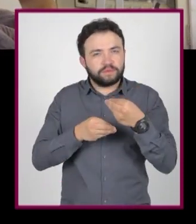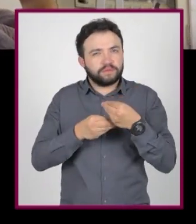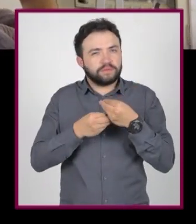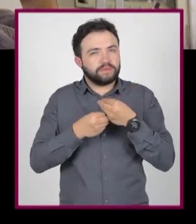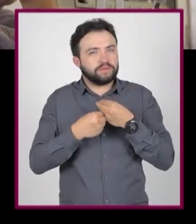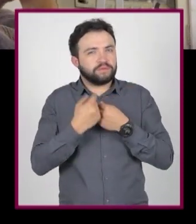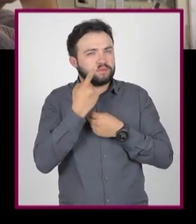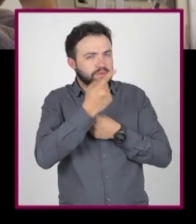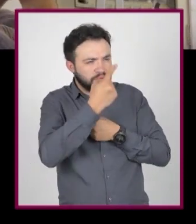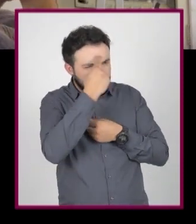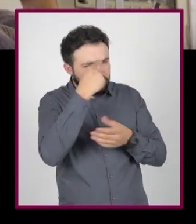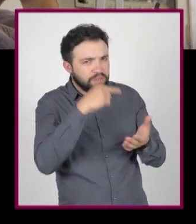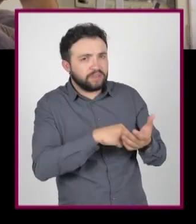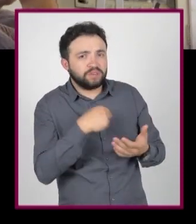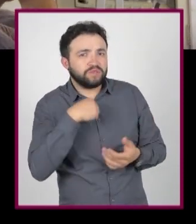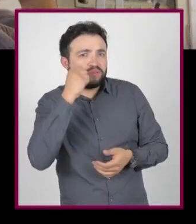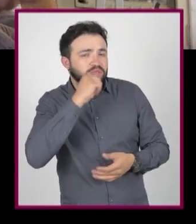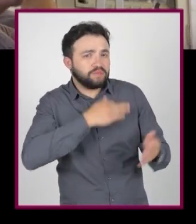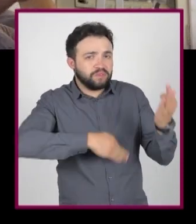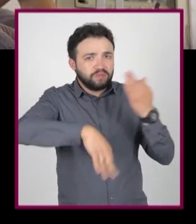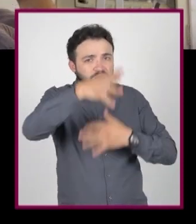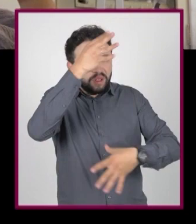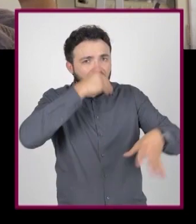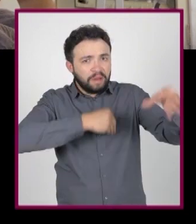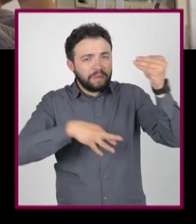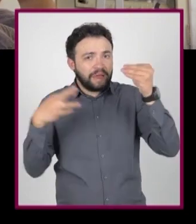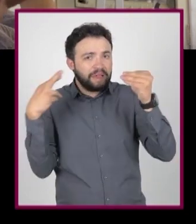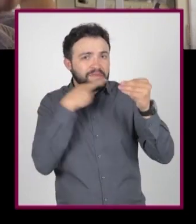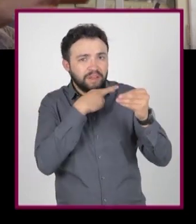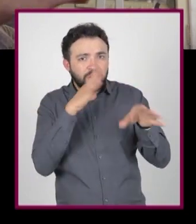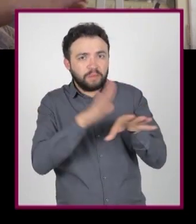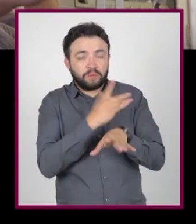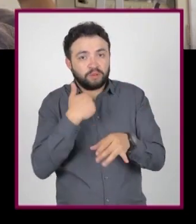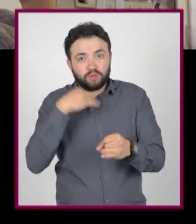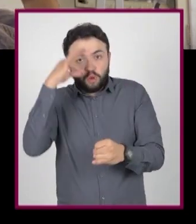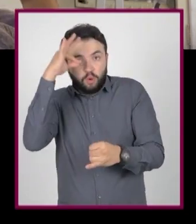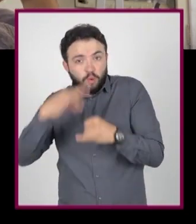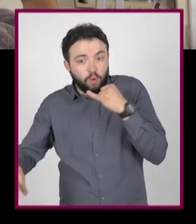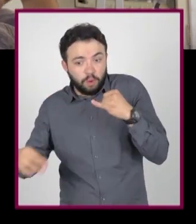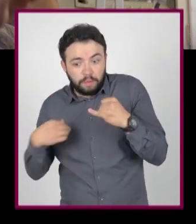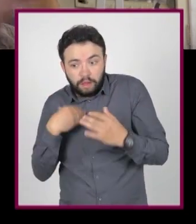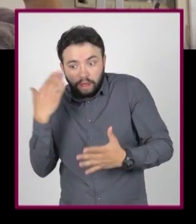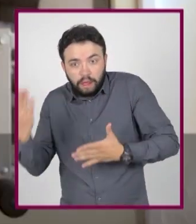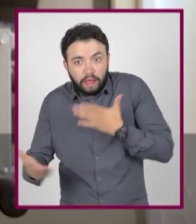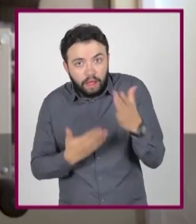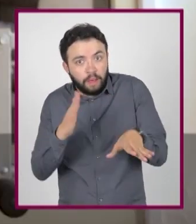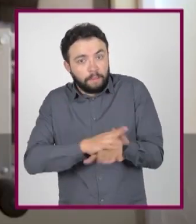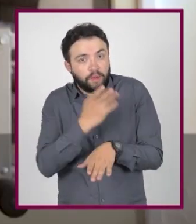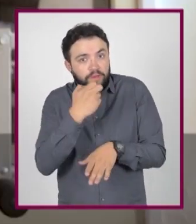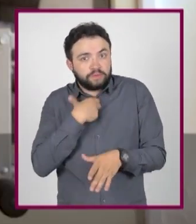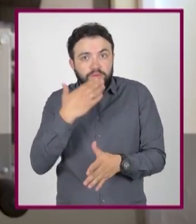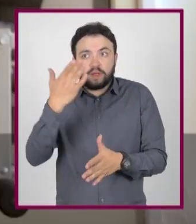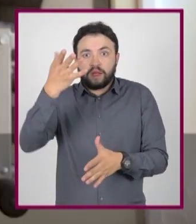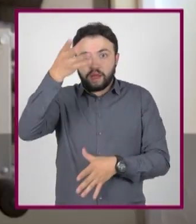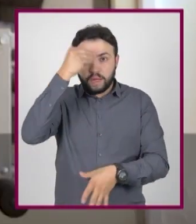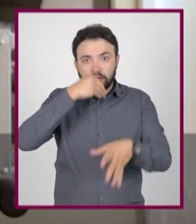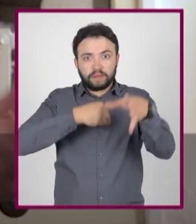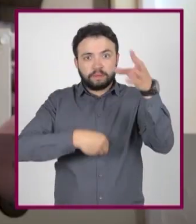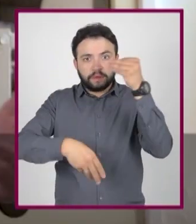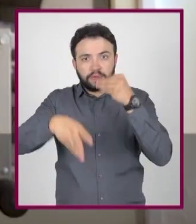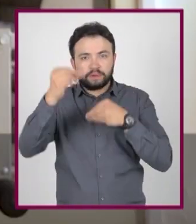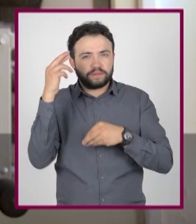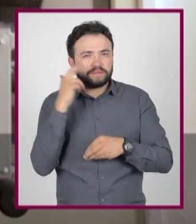¿Estás insinuando que yo siempre me aprendo todo rápido porque dejo todo al último momento y por lo tanto he aprendido